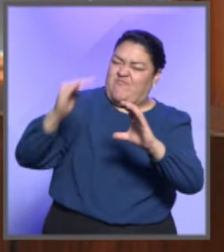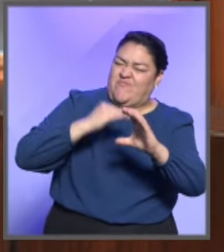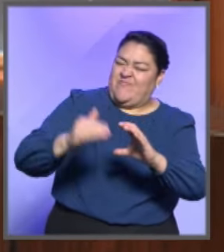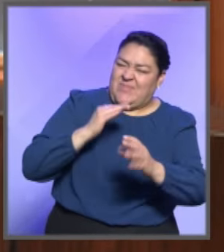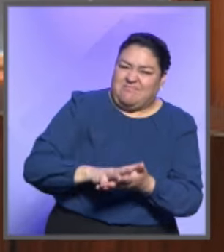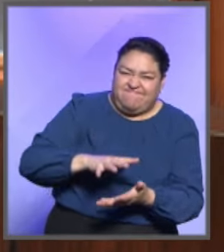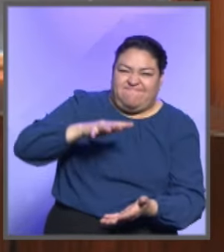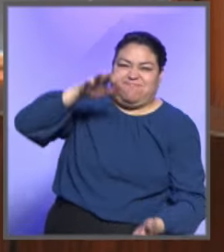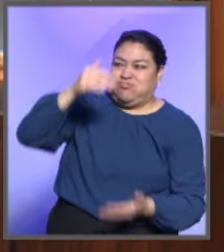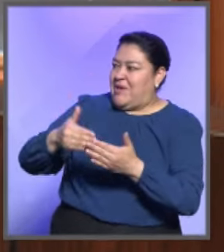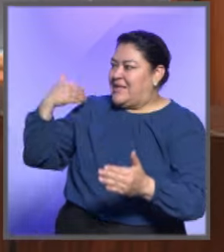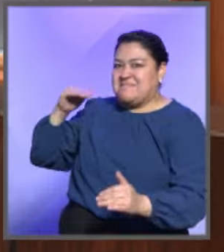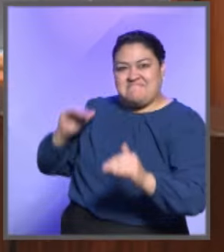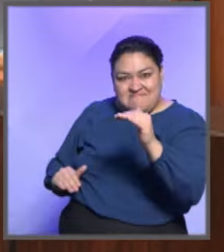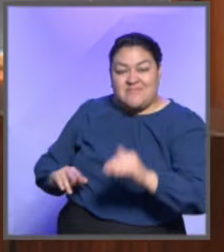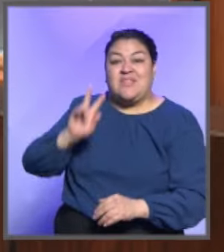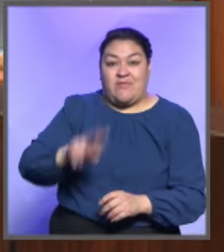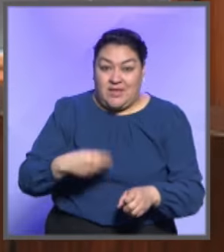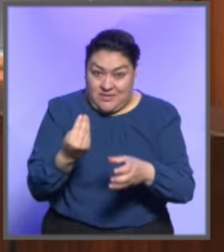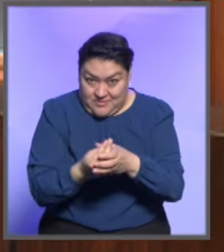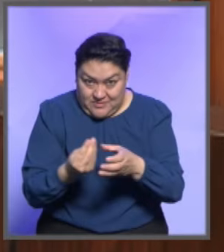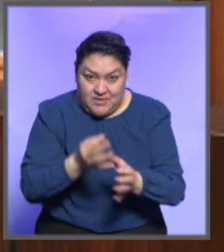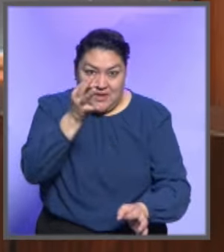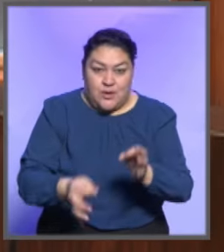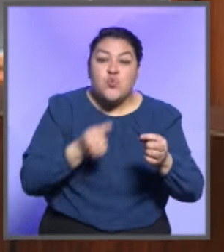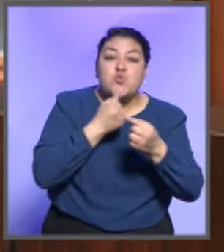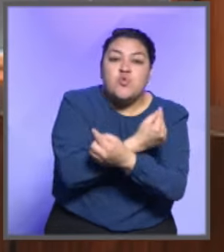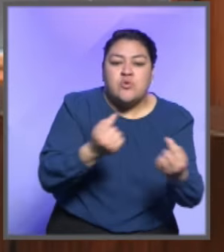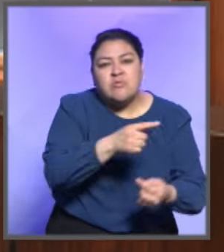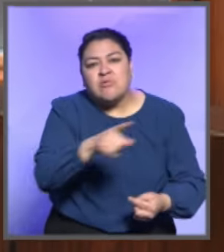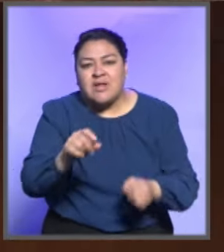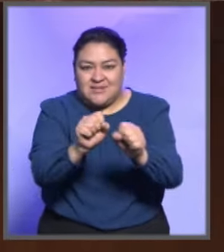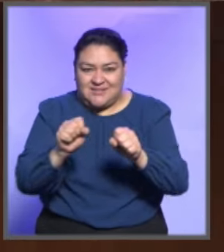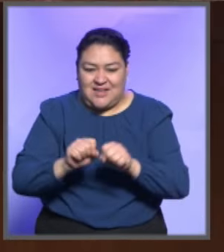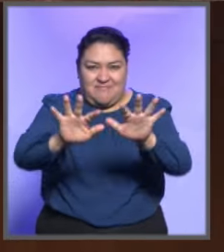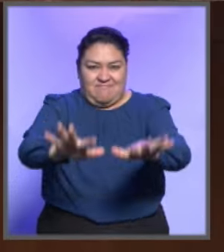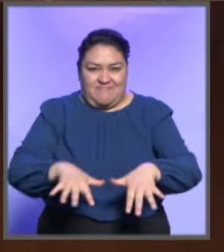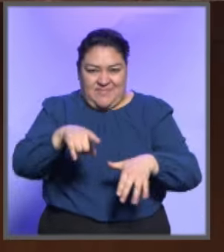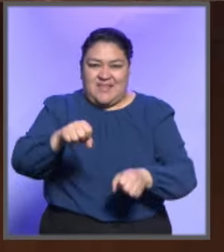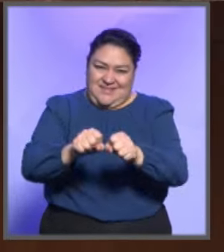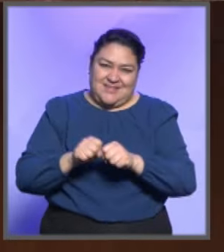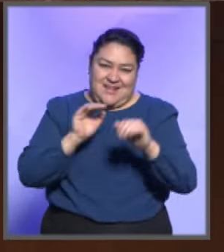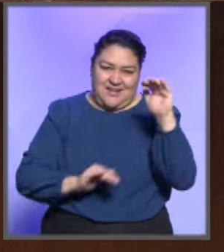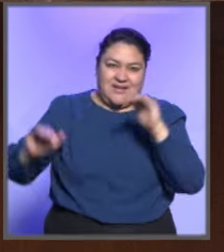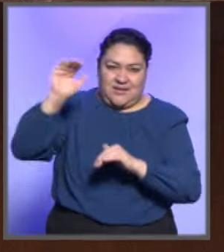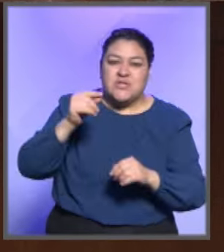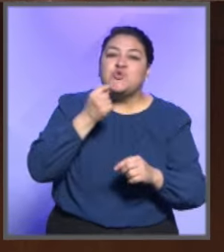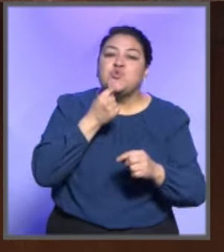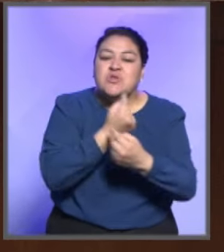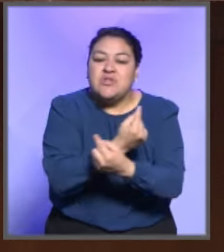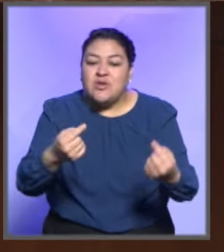participación más que el año pasado. Durante la sesión pública del Tribunal Electoral Infantil, en el Salón de Plenos de la Sala Superior,